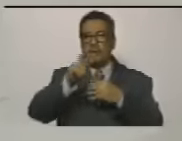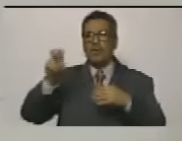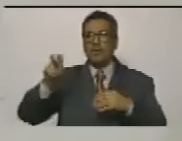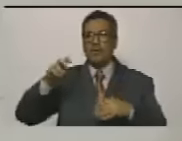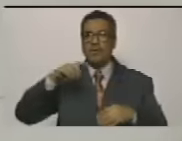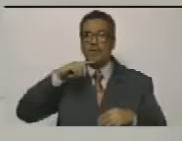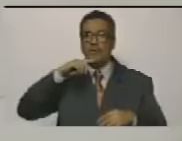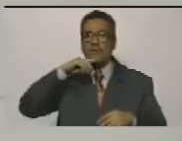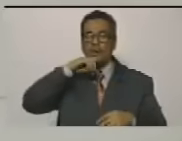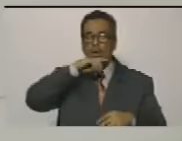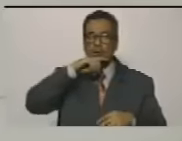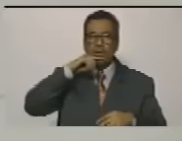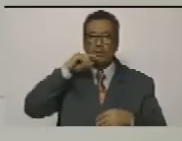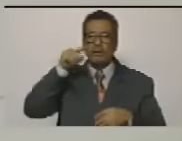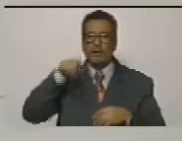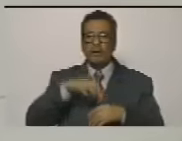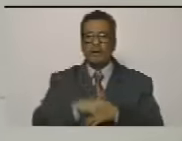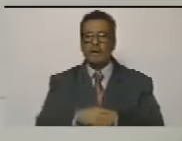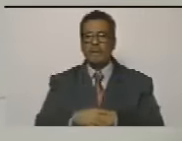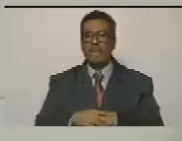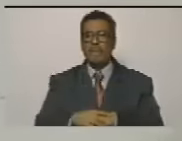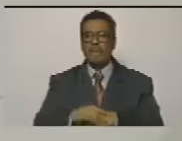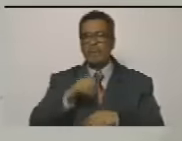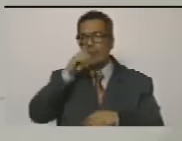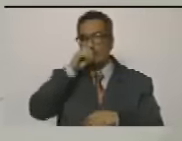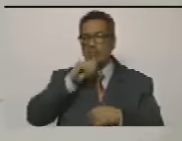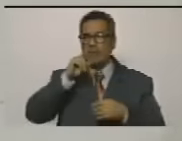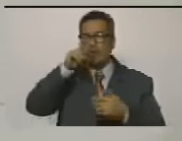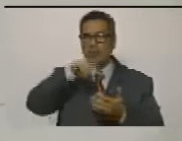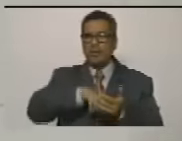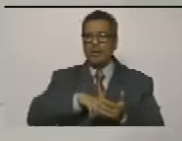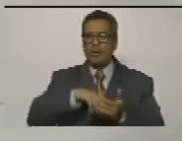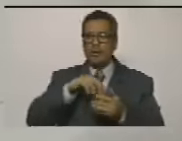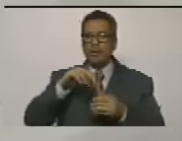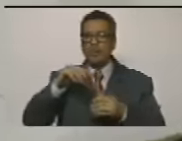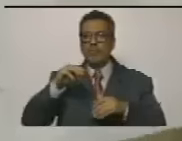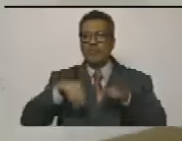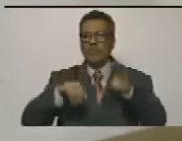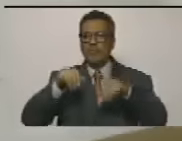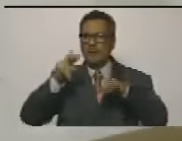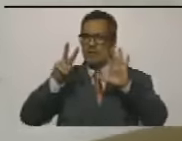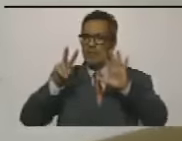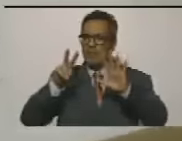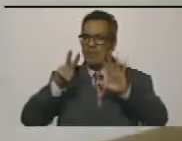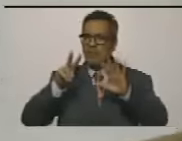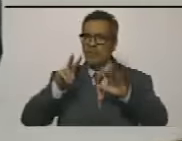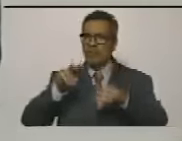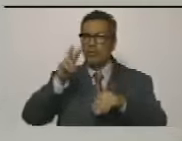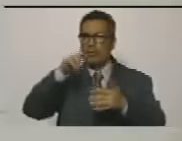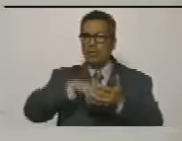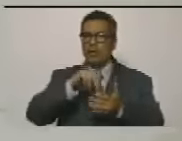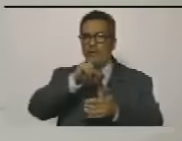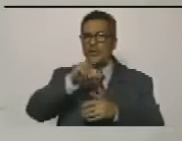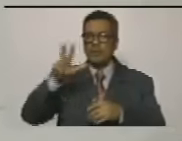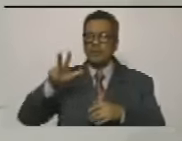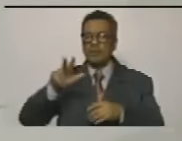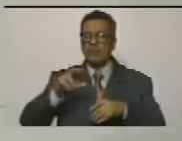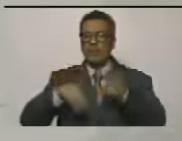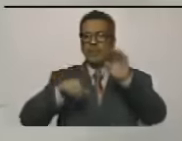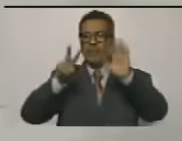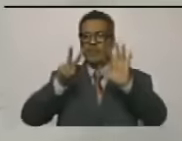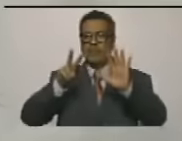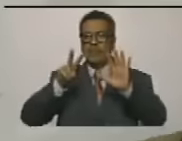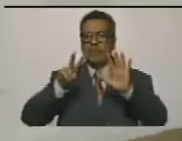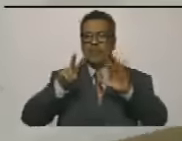entiendo yo del año 2023 el 17 de octubre de 2023 y el